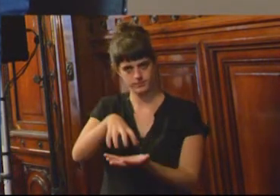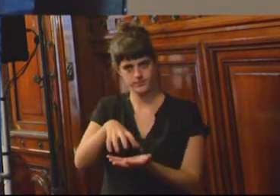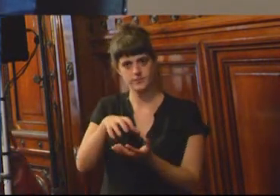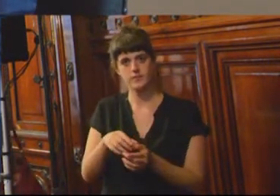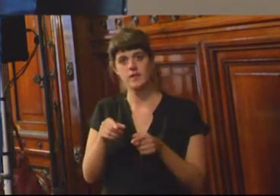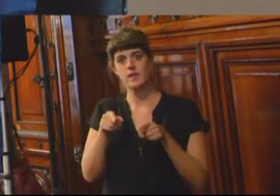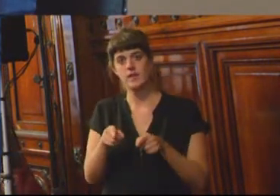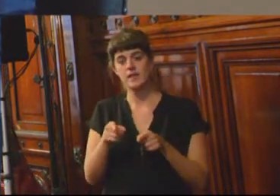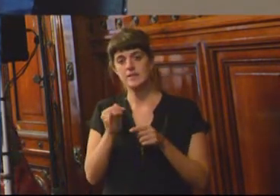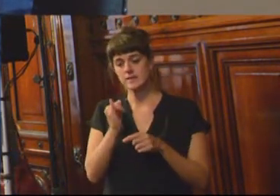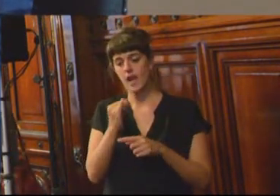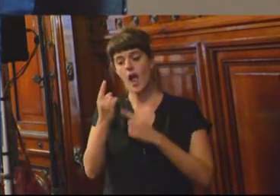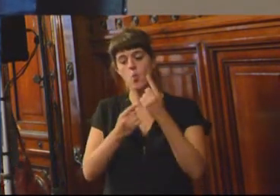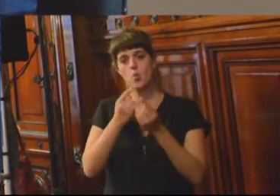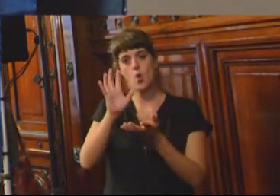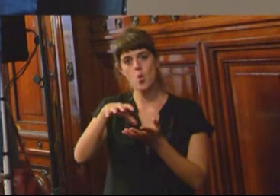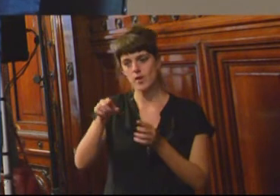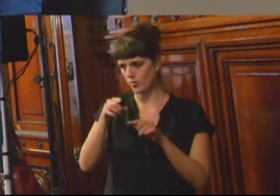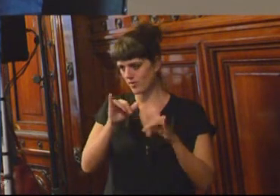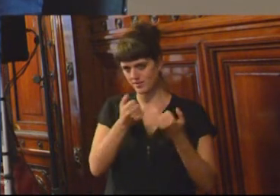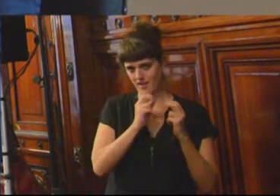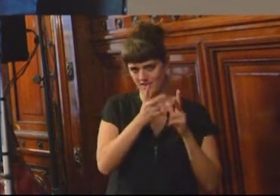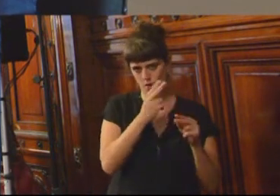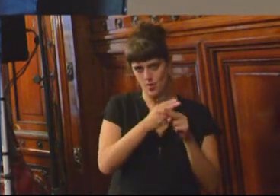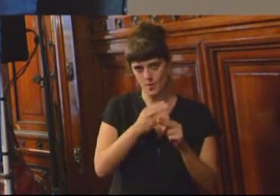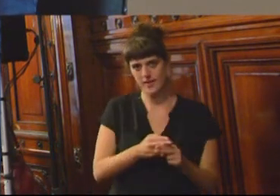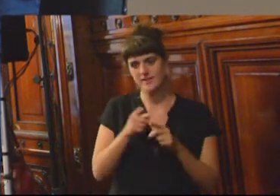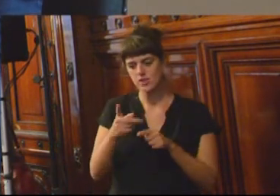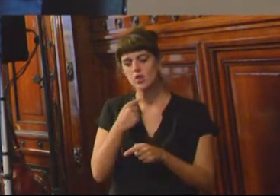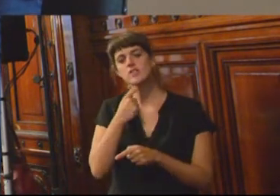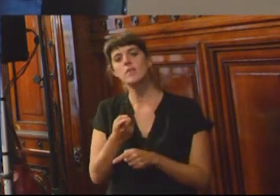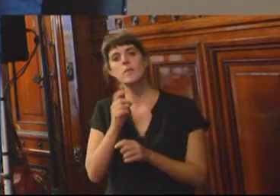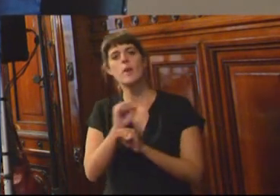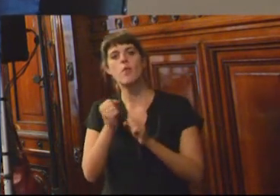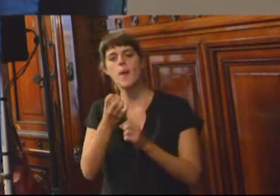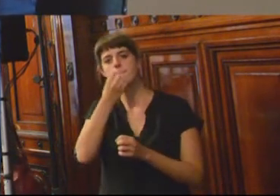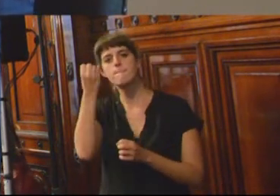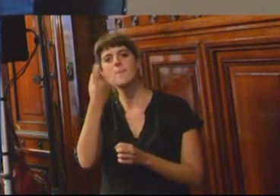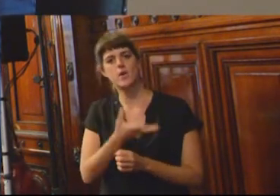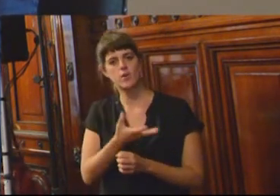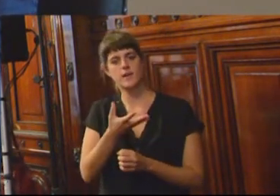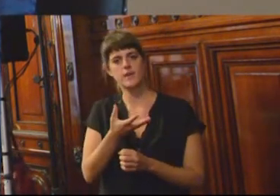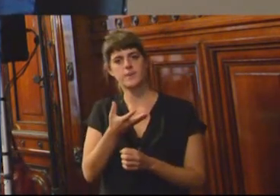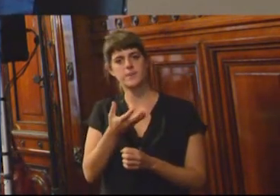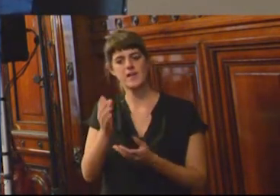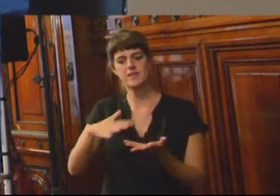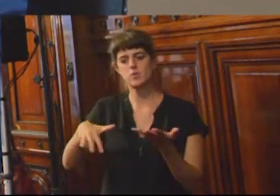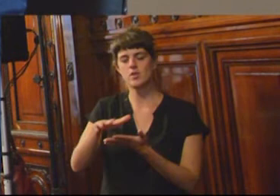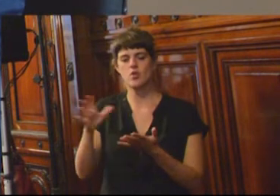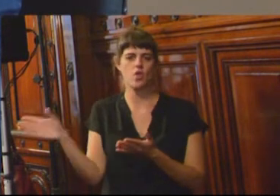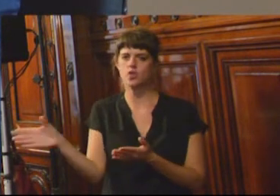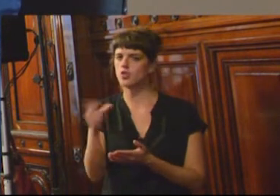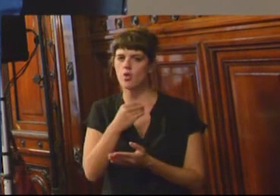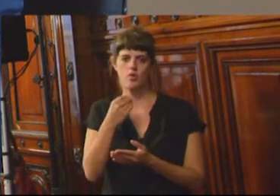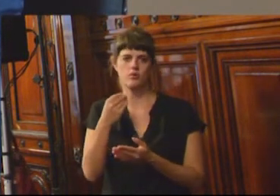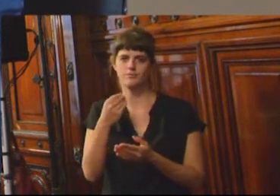lugares, algunos que han sido citados acá, sirve para mejorar las condiciones en todos los aspectos